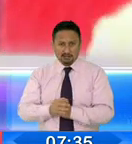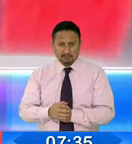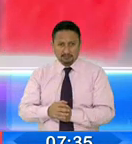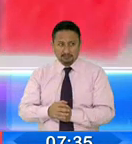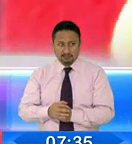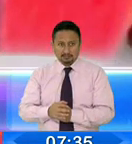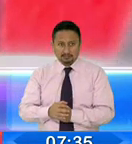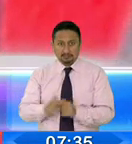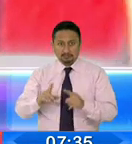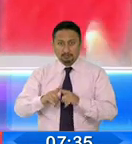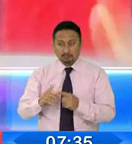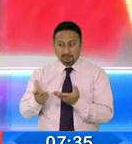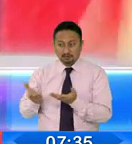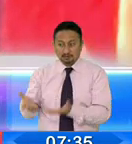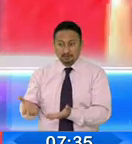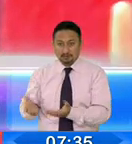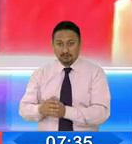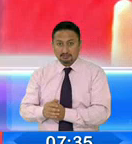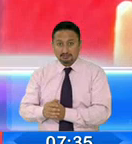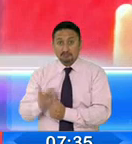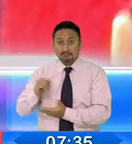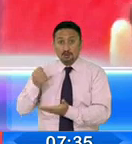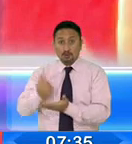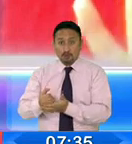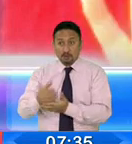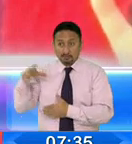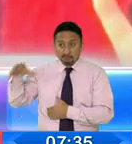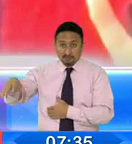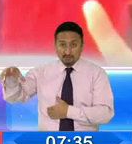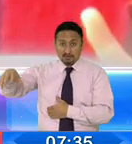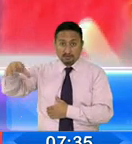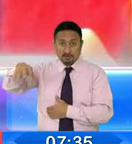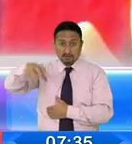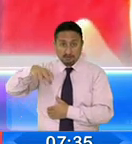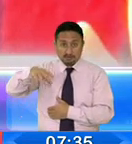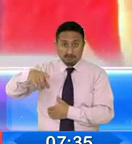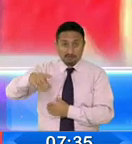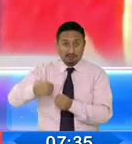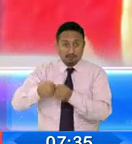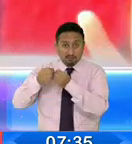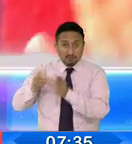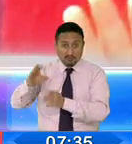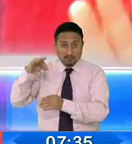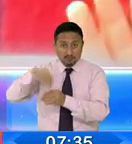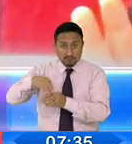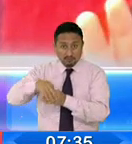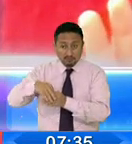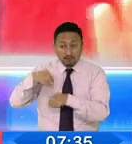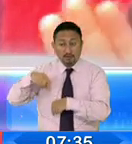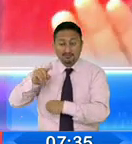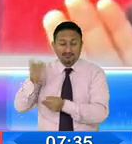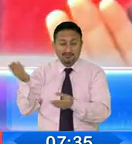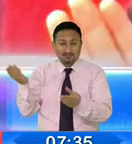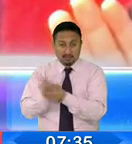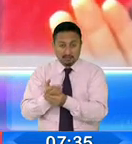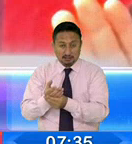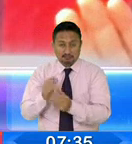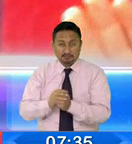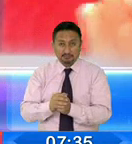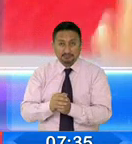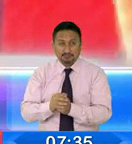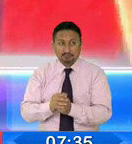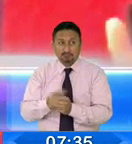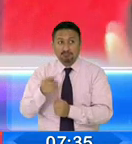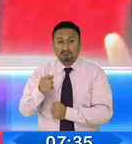ahí se perjudica en cada junta electoral o en cada acta, si son casi